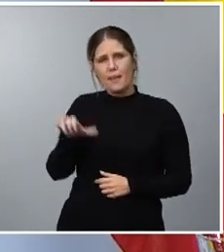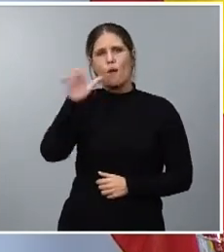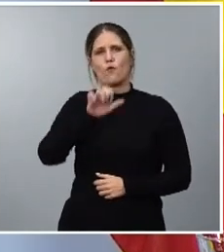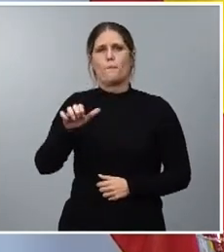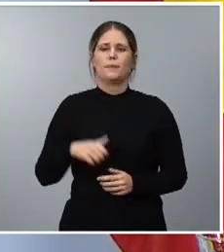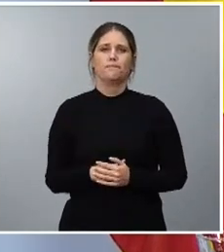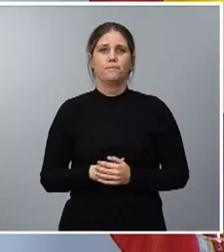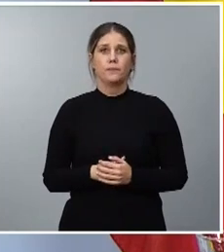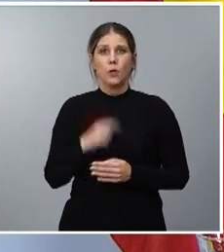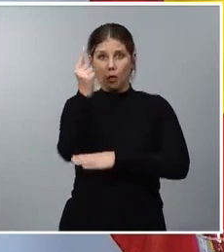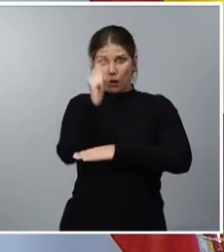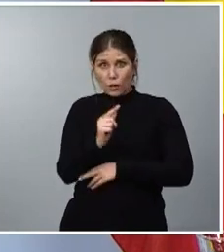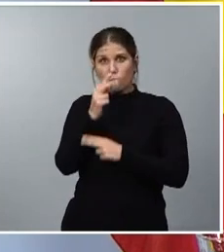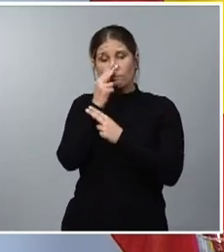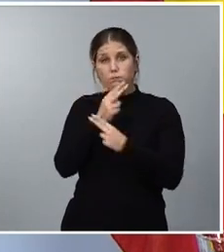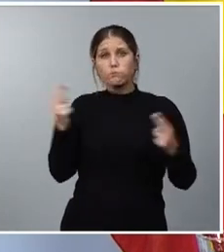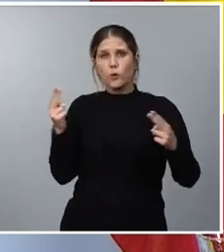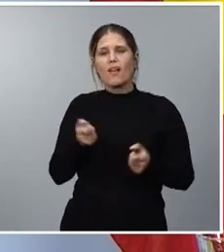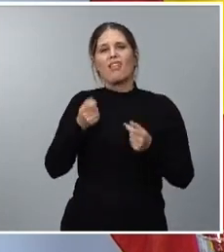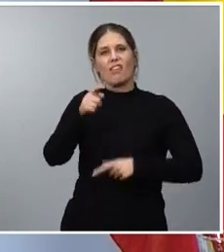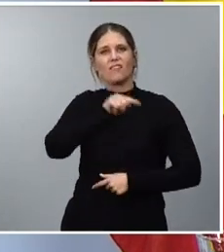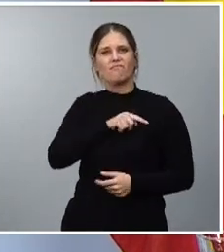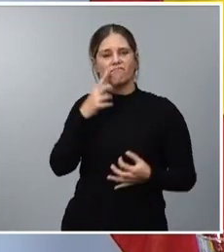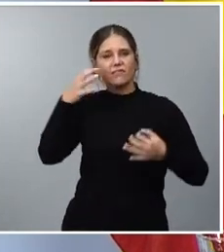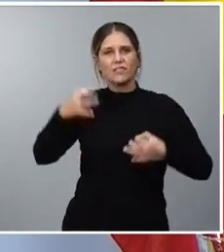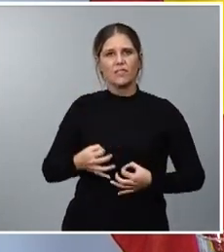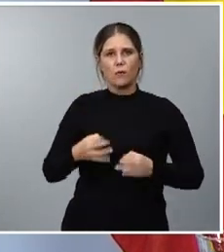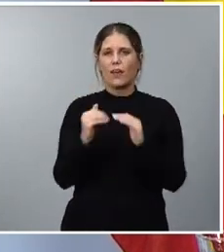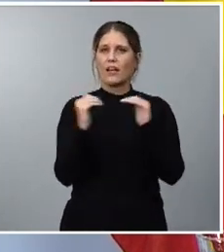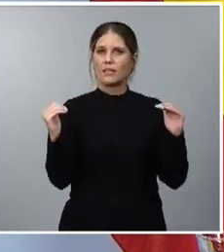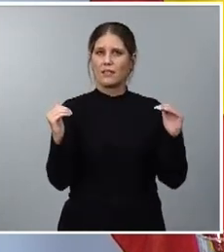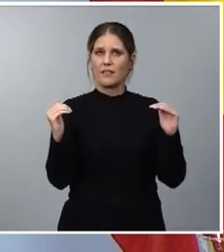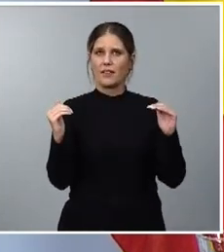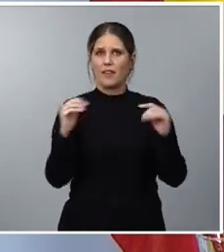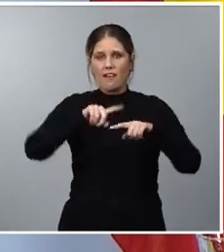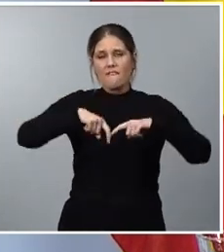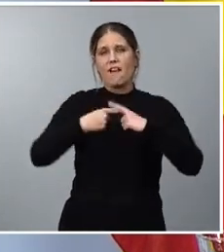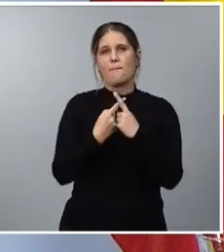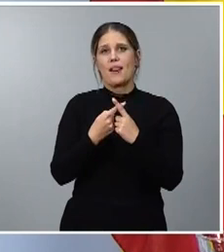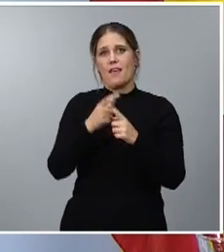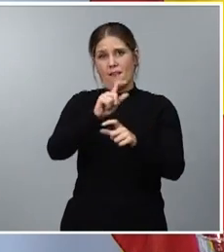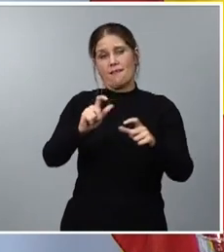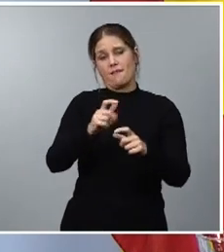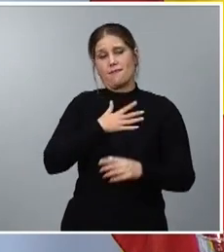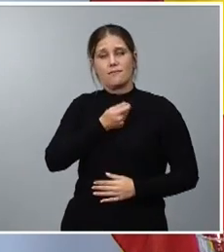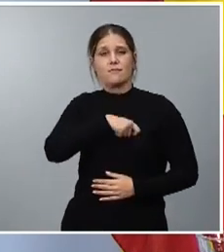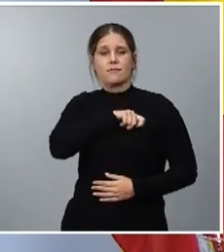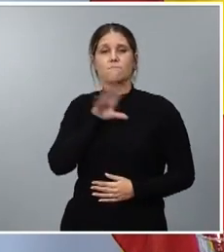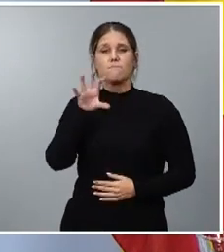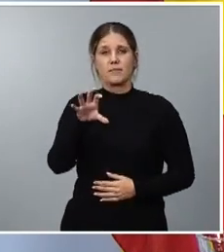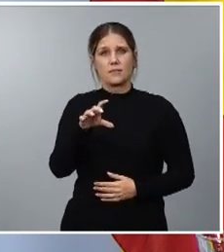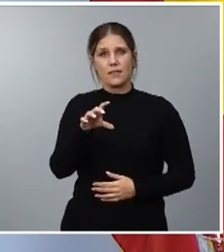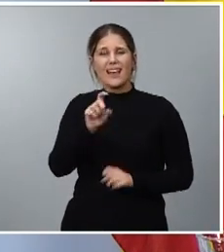Unas cuentas públicas que ofrecen seguridad y también estabilidad a las familias españolas y mandan un claro